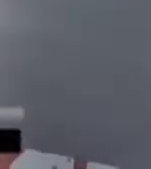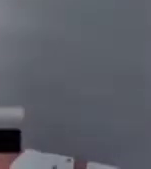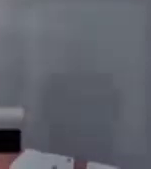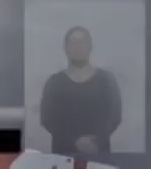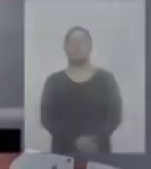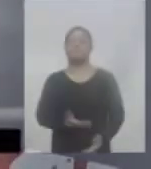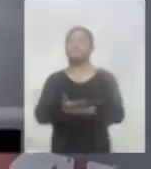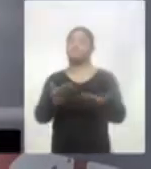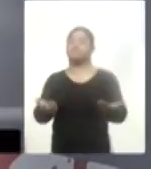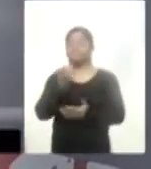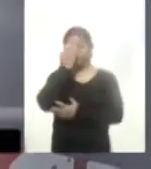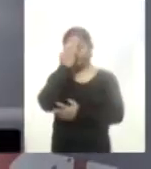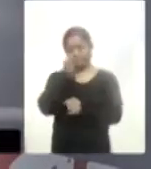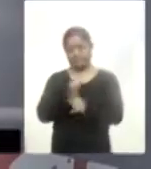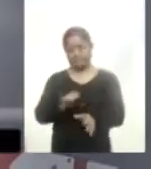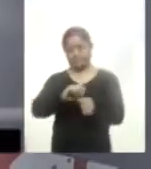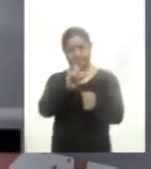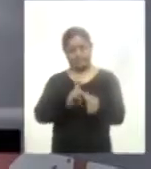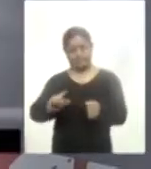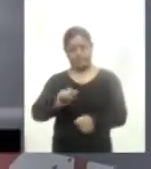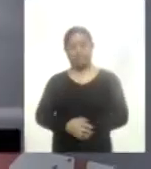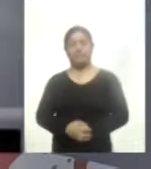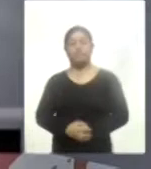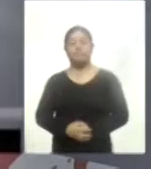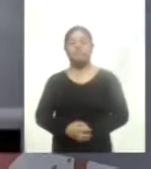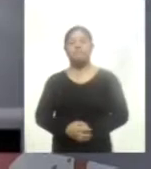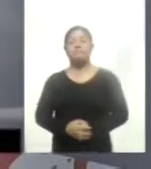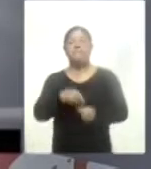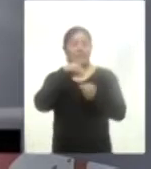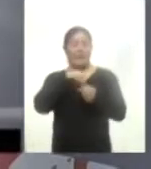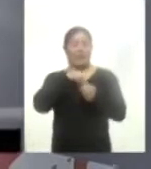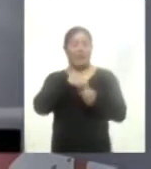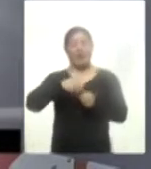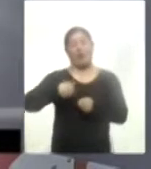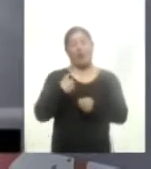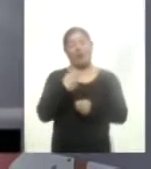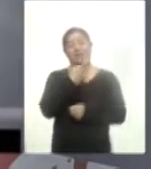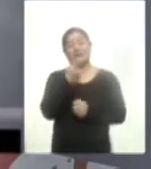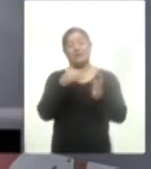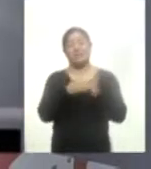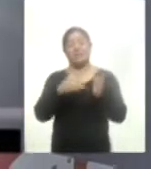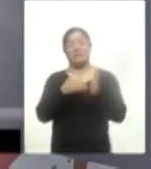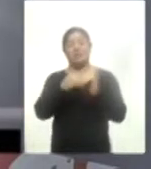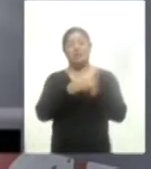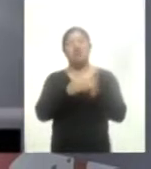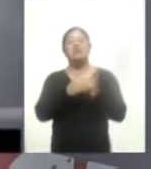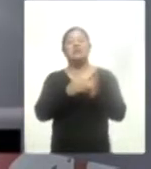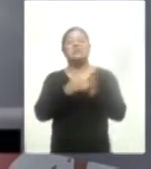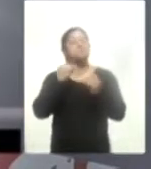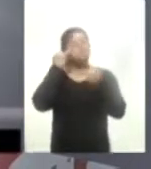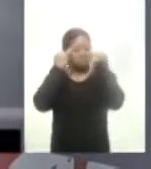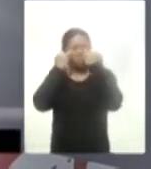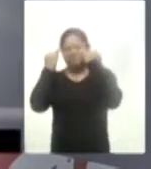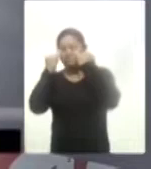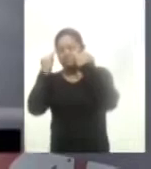Es momento de conocer la información nacional. Se han ahorrado 100.000 millones de pesos con estrategia contra el huachicol, dice el presidente